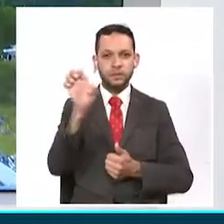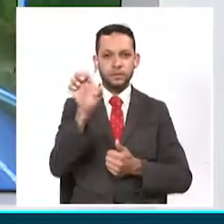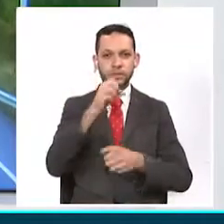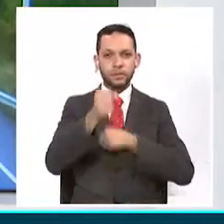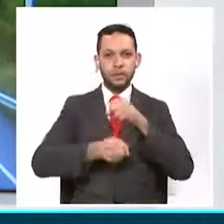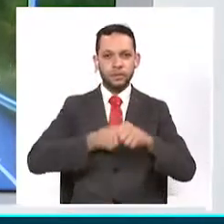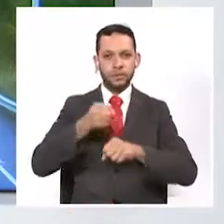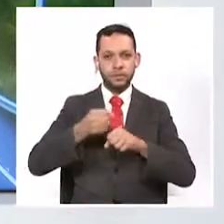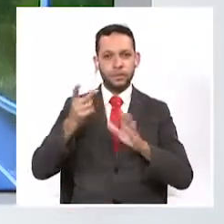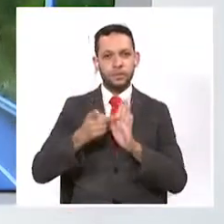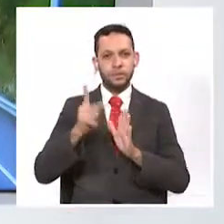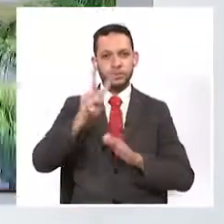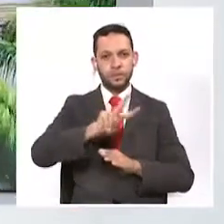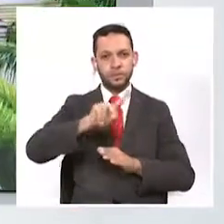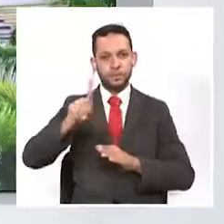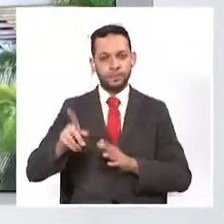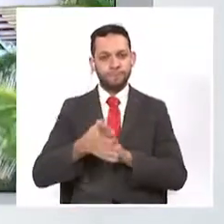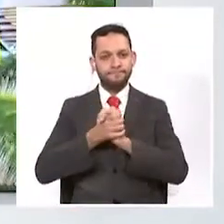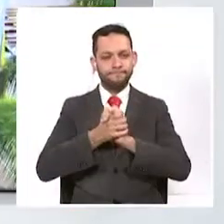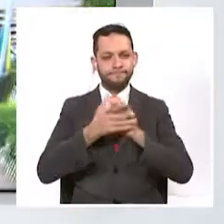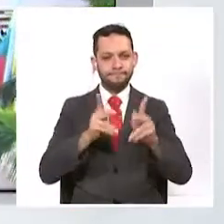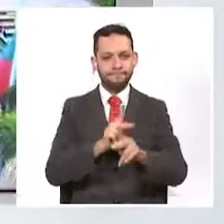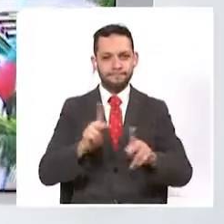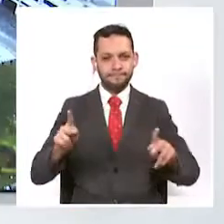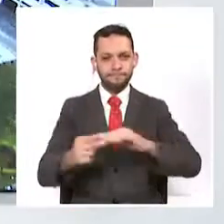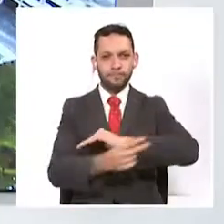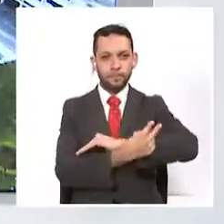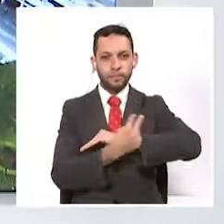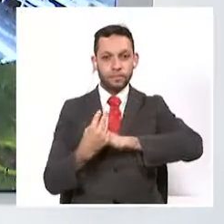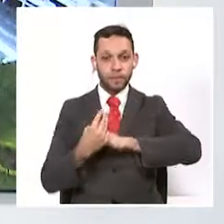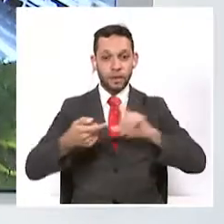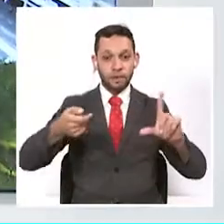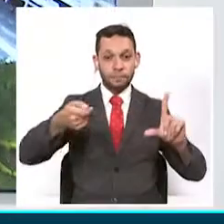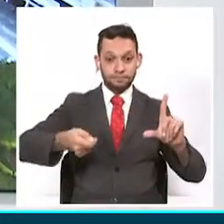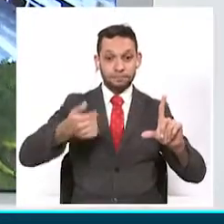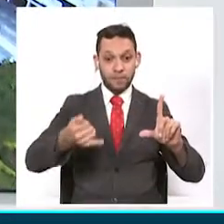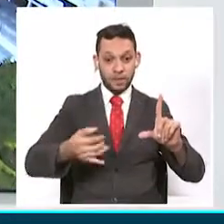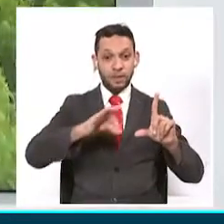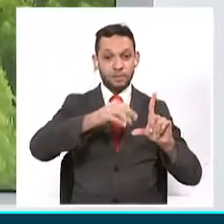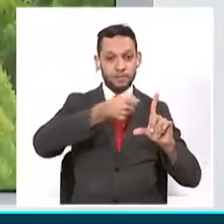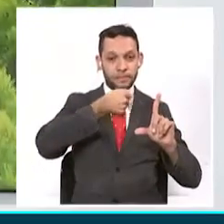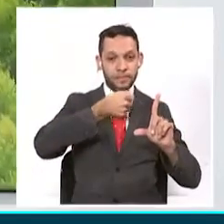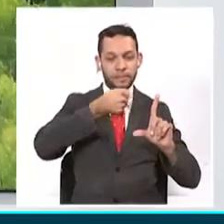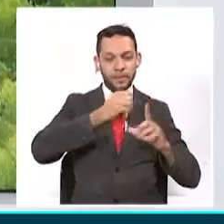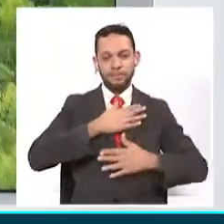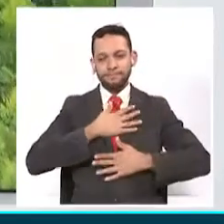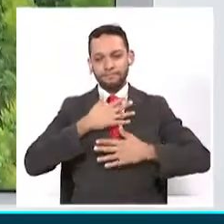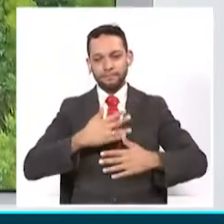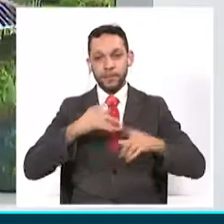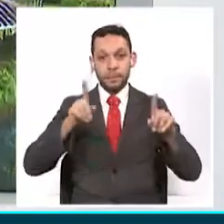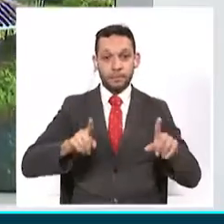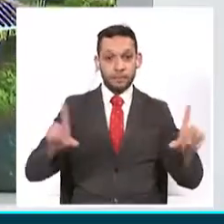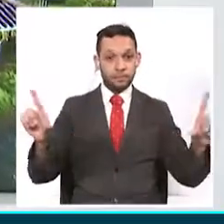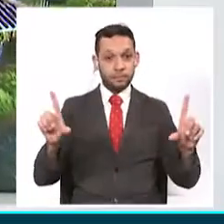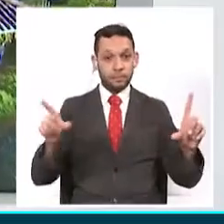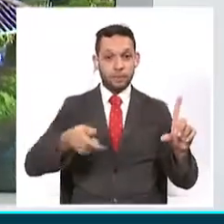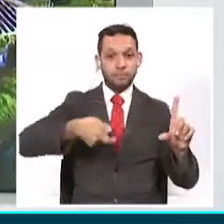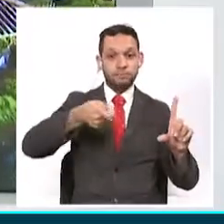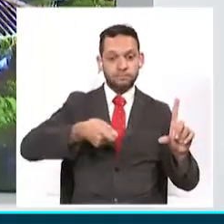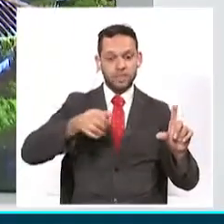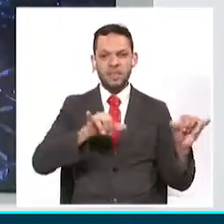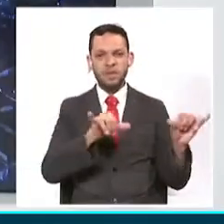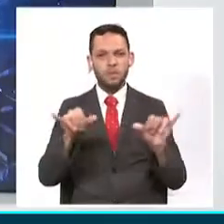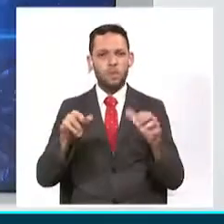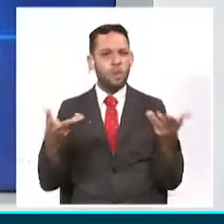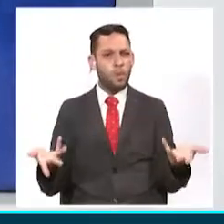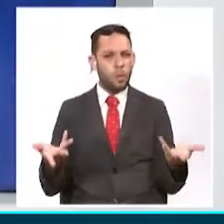2021. Un saludo muy especial para todas las personas que a esta hora se sintonizan con nosotros a través de la señal convencional de Telecafé, lo mismo que a través